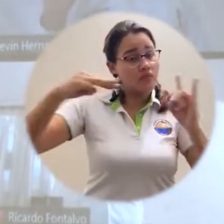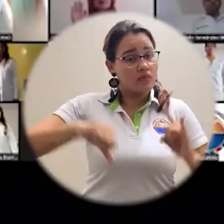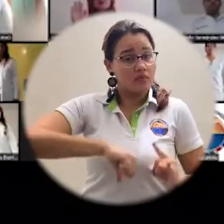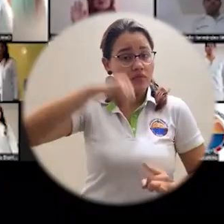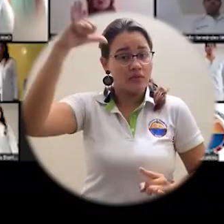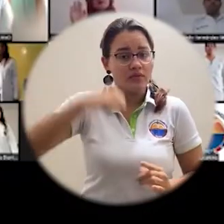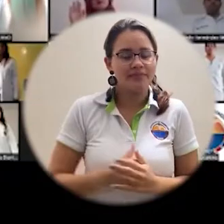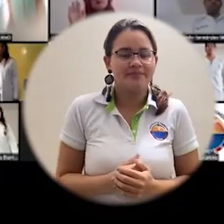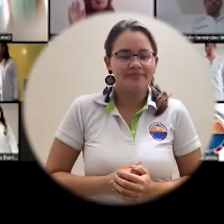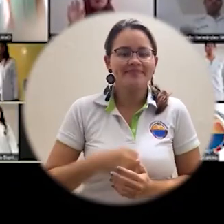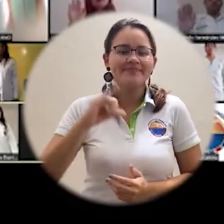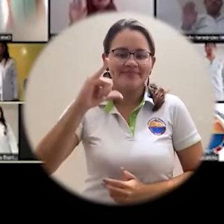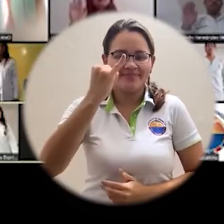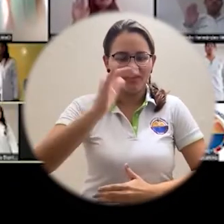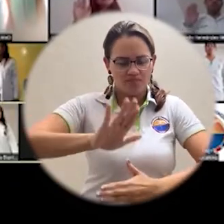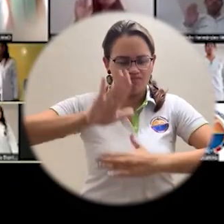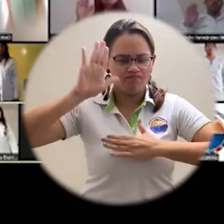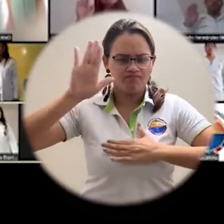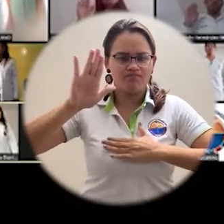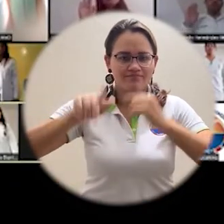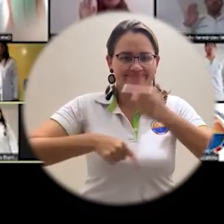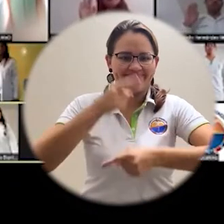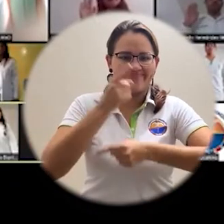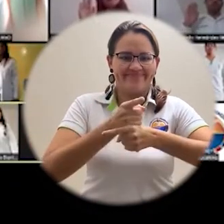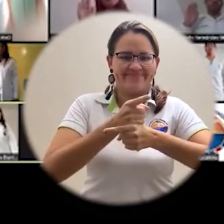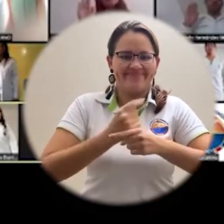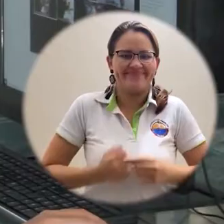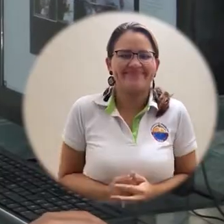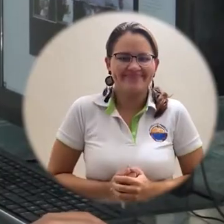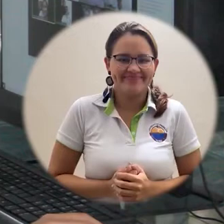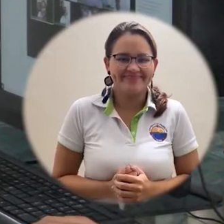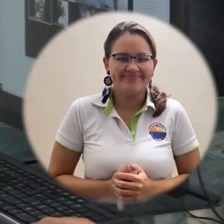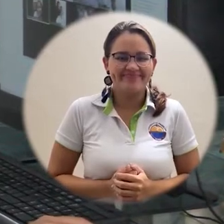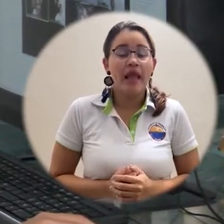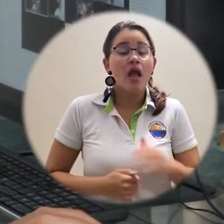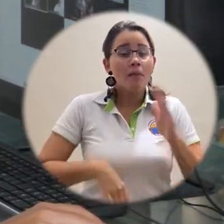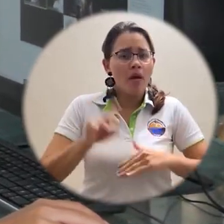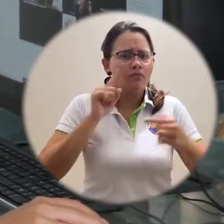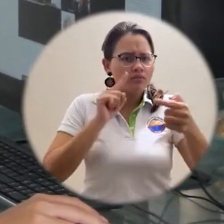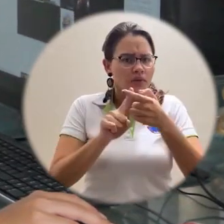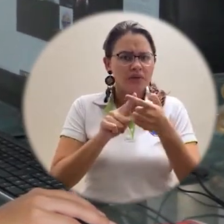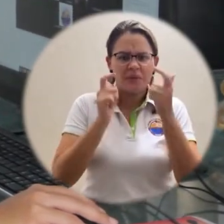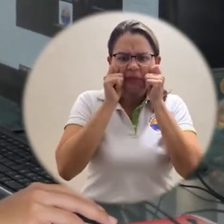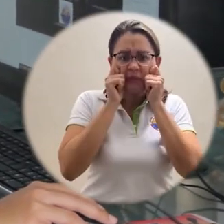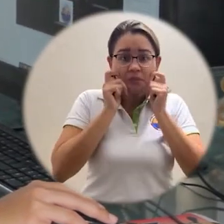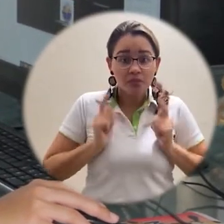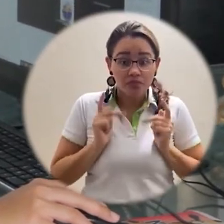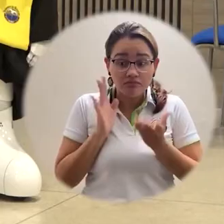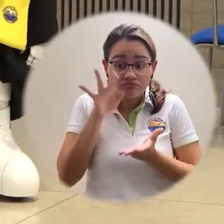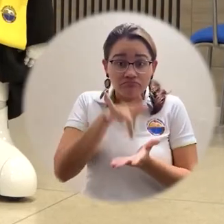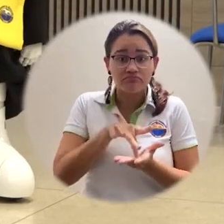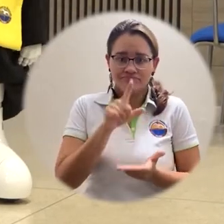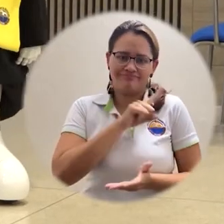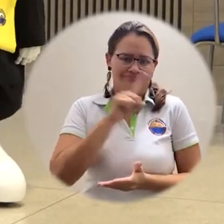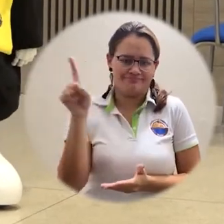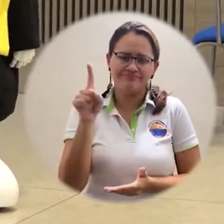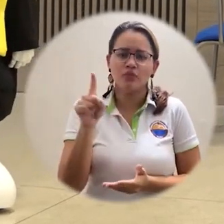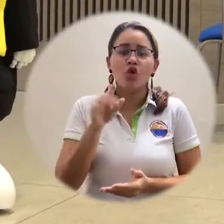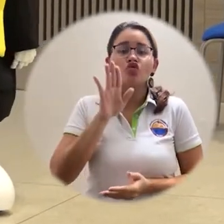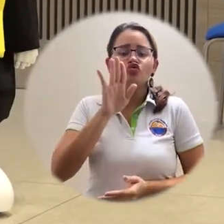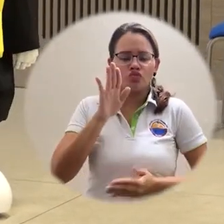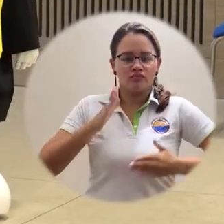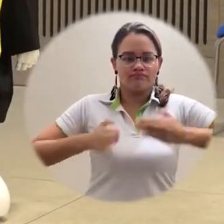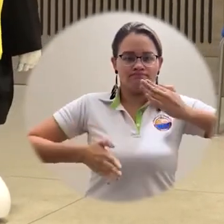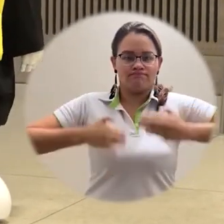Magdalena? Sí, juro. Sí, juro. Sin hacer presencia física y viendo desde su casa como Liet, el